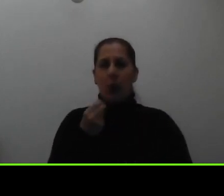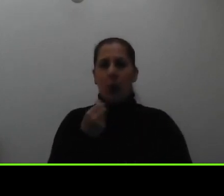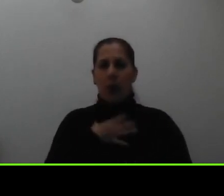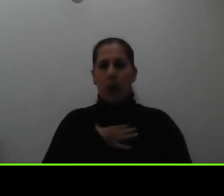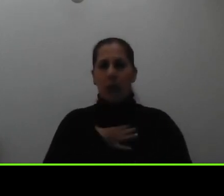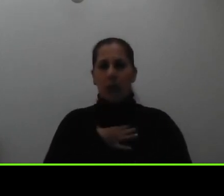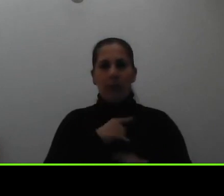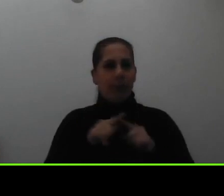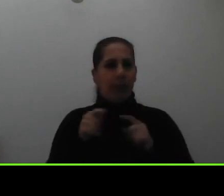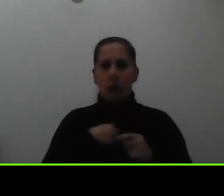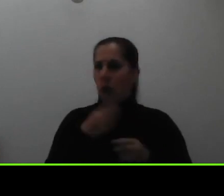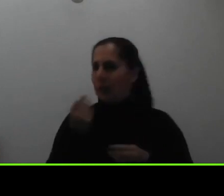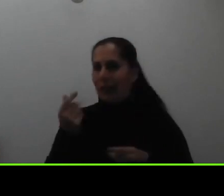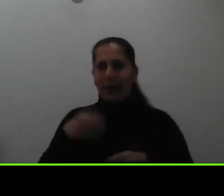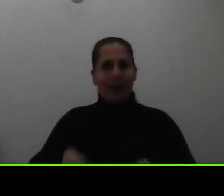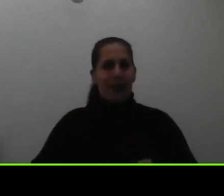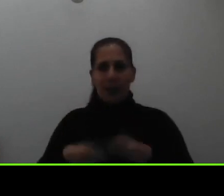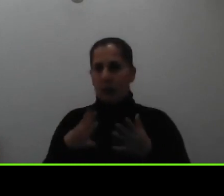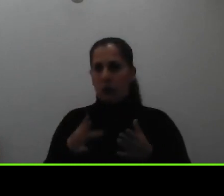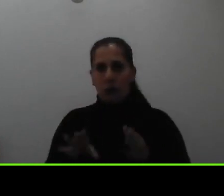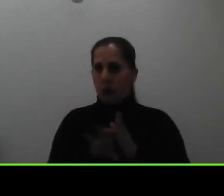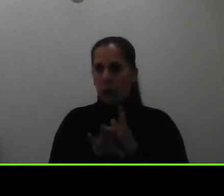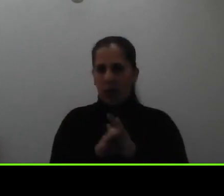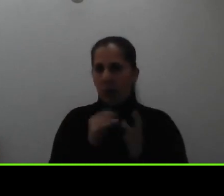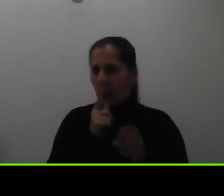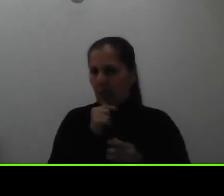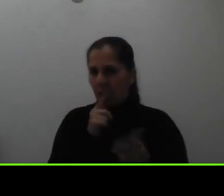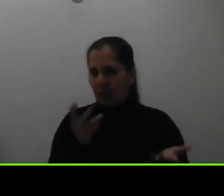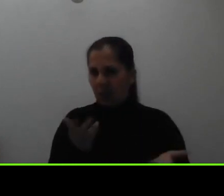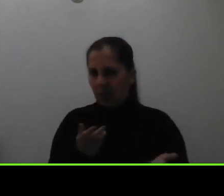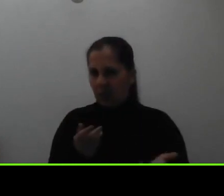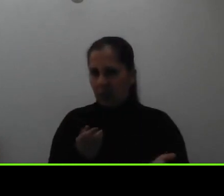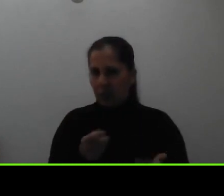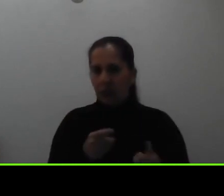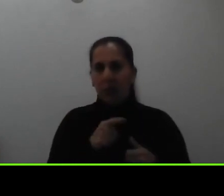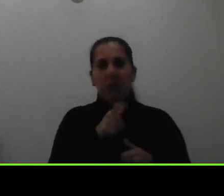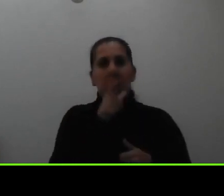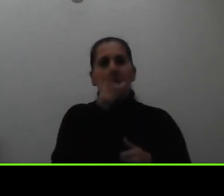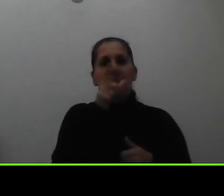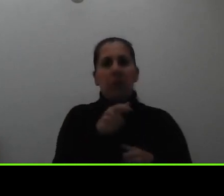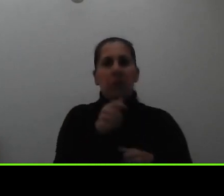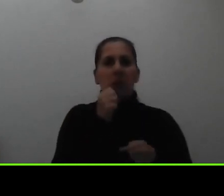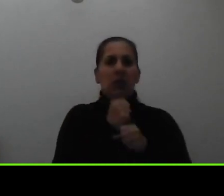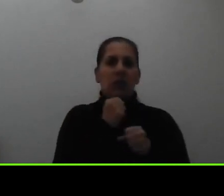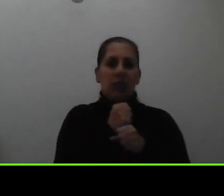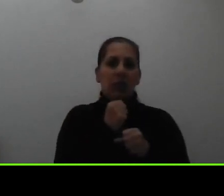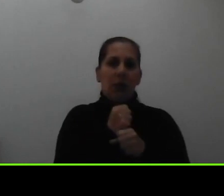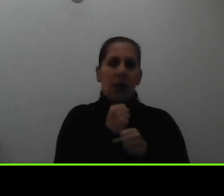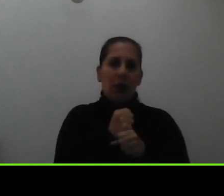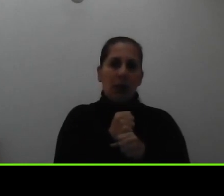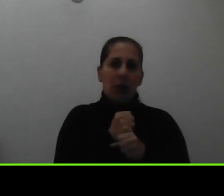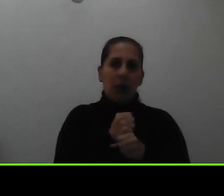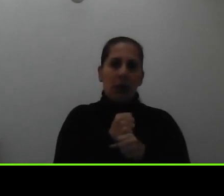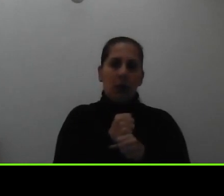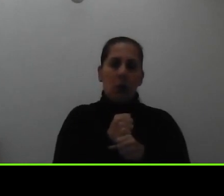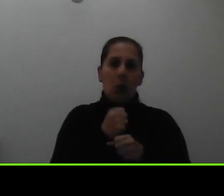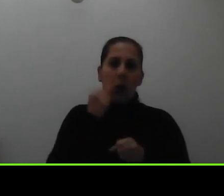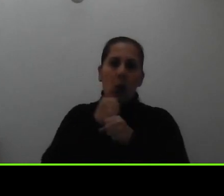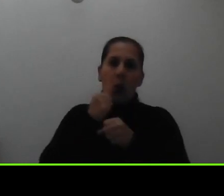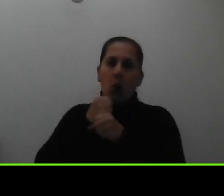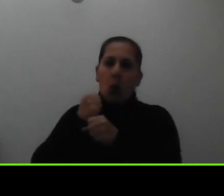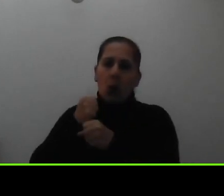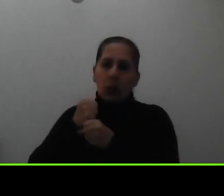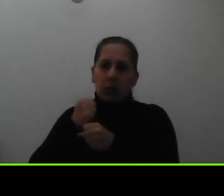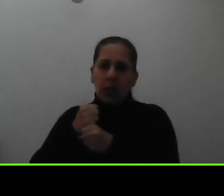actividad por ejemplo quienes podrían ser personas que trabajan como jornaleros en